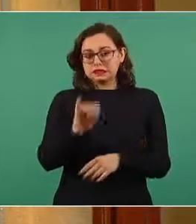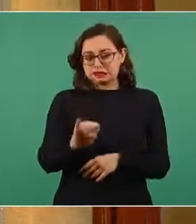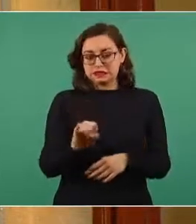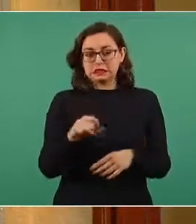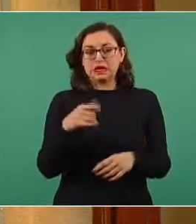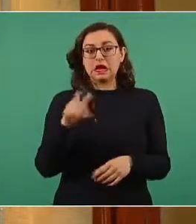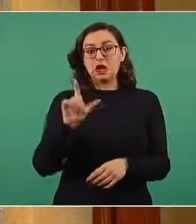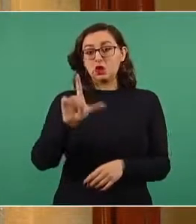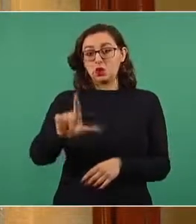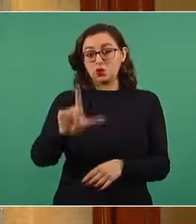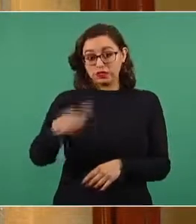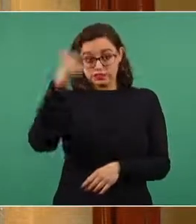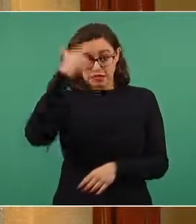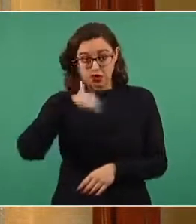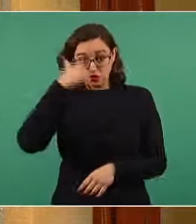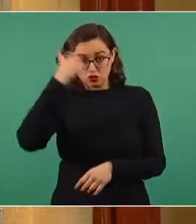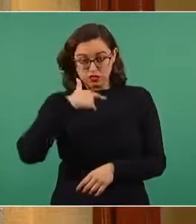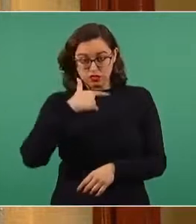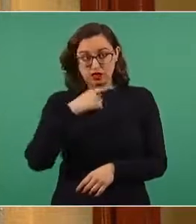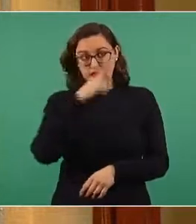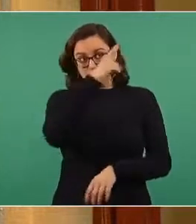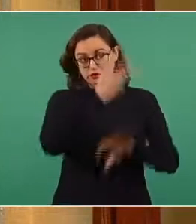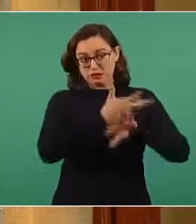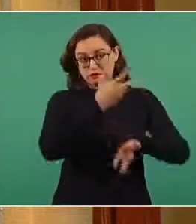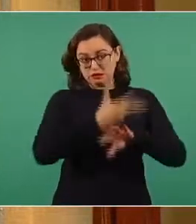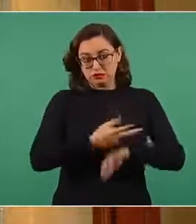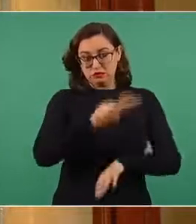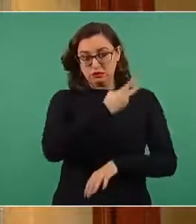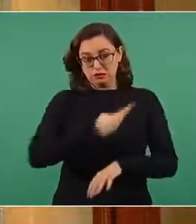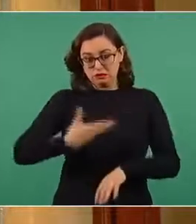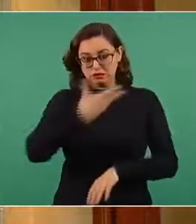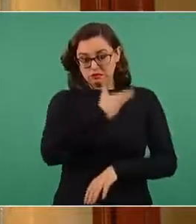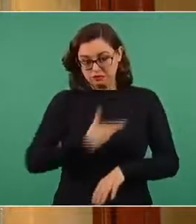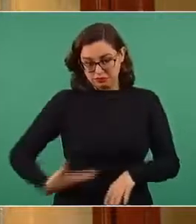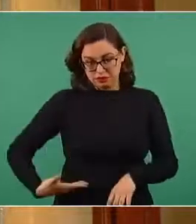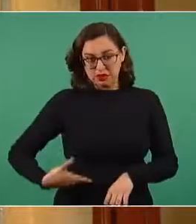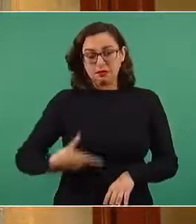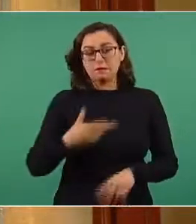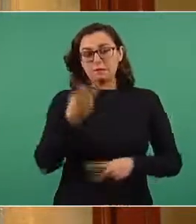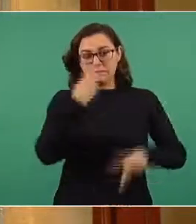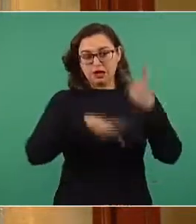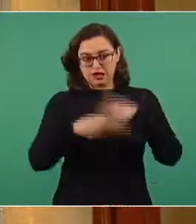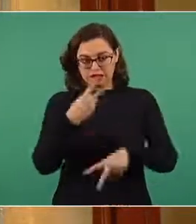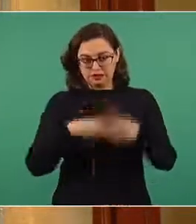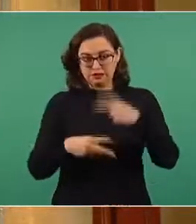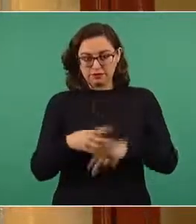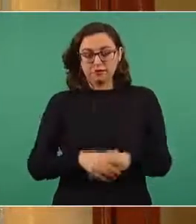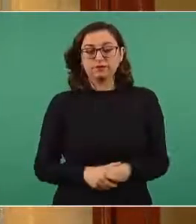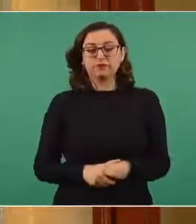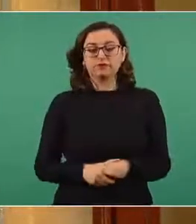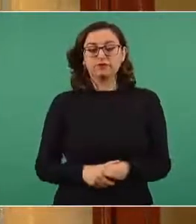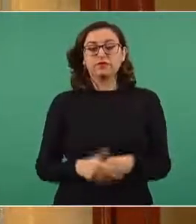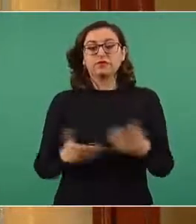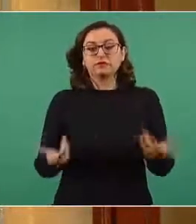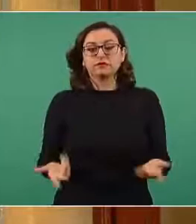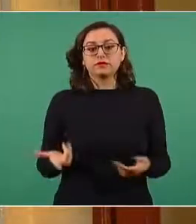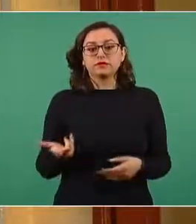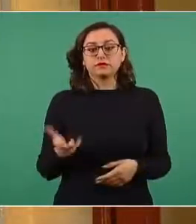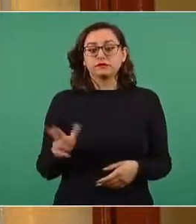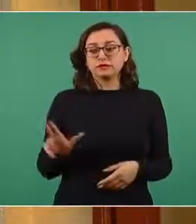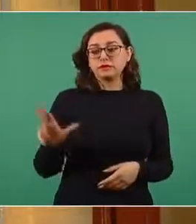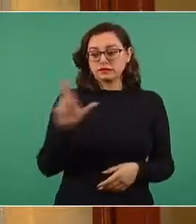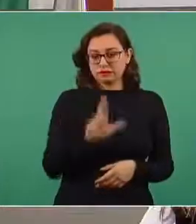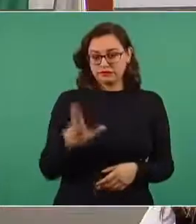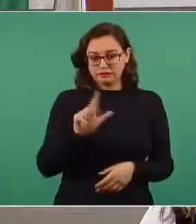el lunes por la noche y a tarde, proveniente de Guatemala. Va a estar aquí el martes, el martes ya en la tarde sale hacia los Estados